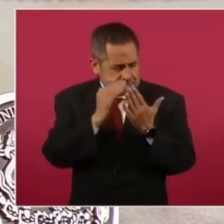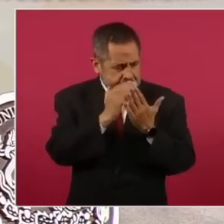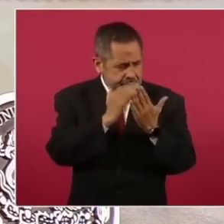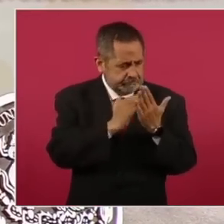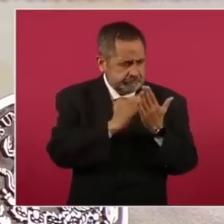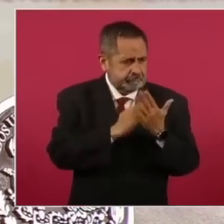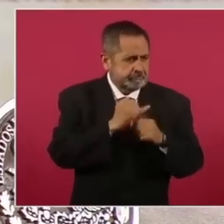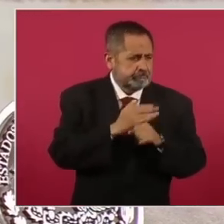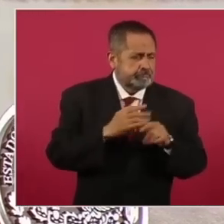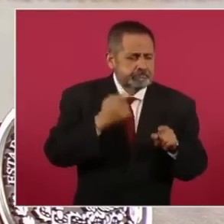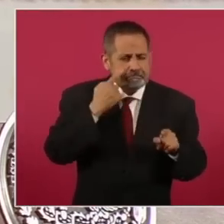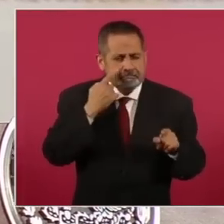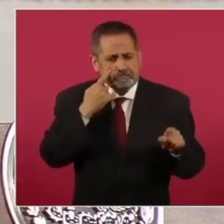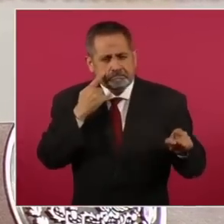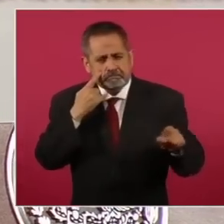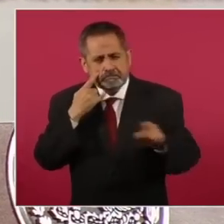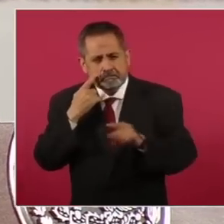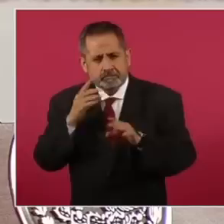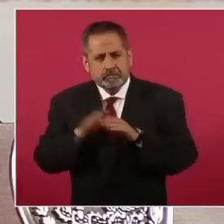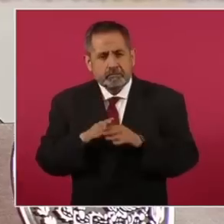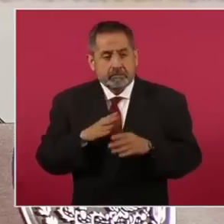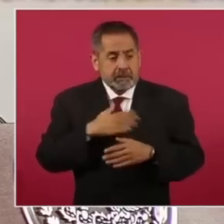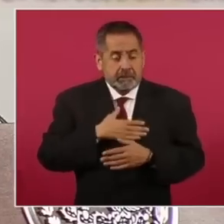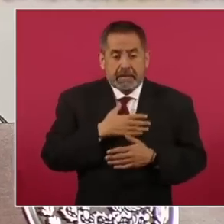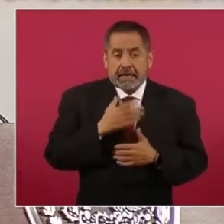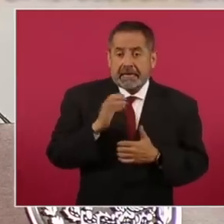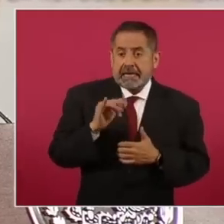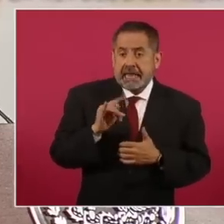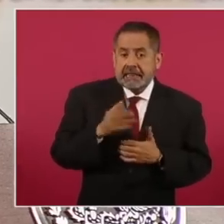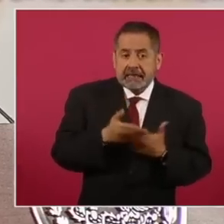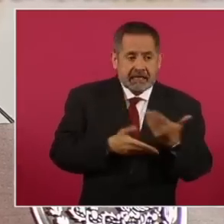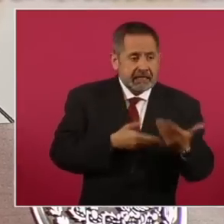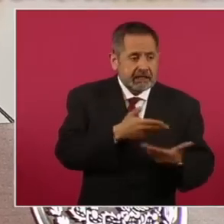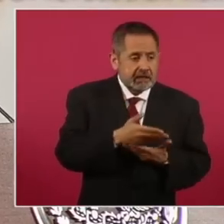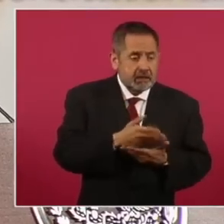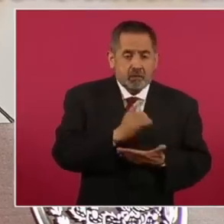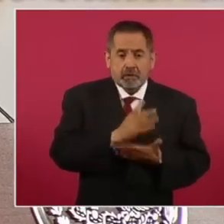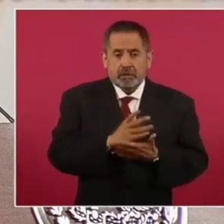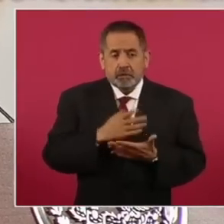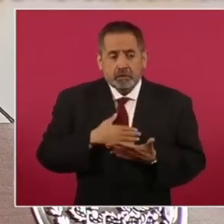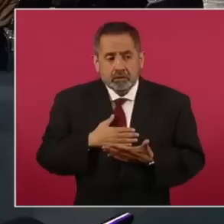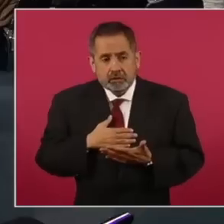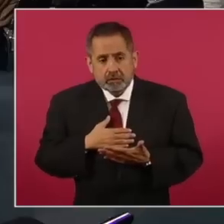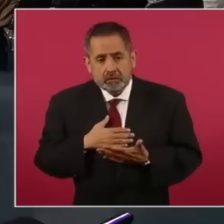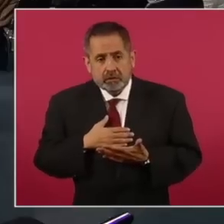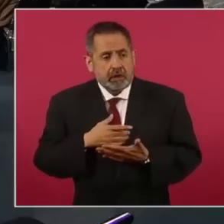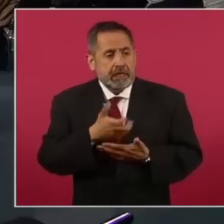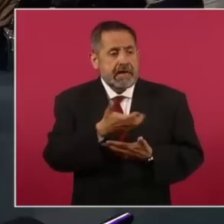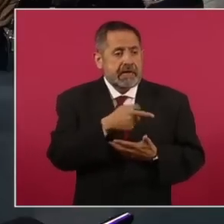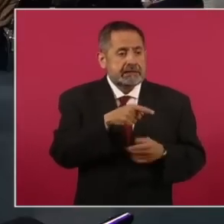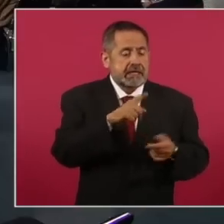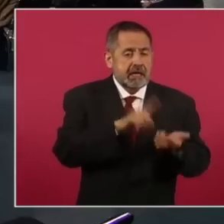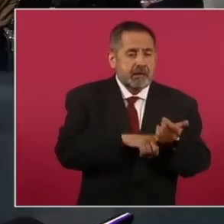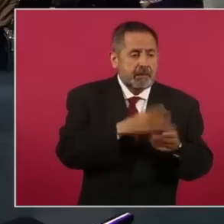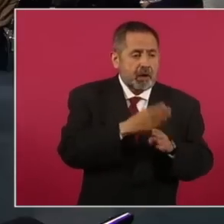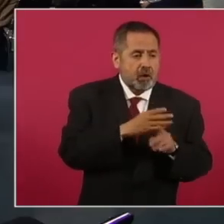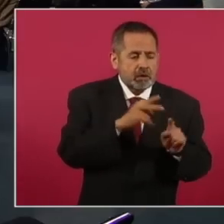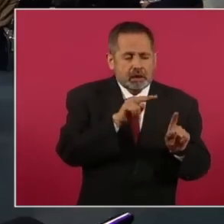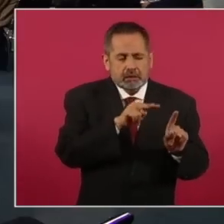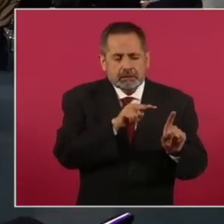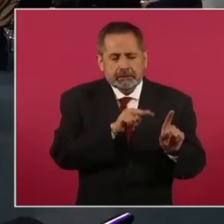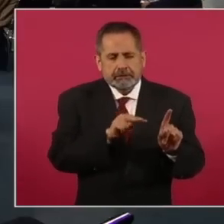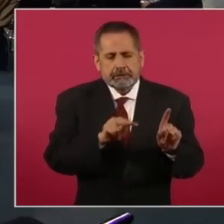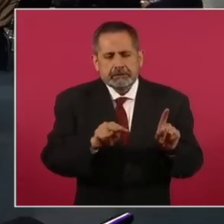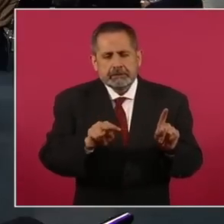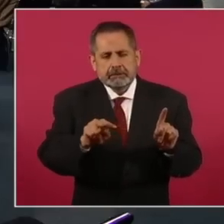del sujeto, de su cliente, no solamente de lo que hace en el banco, sino lo